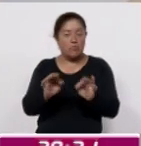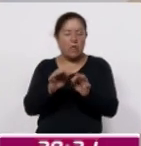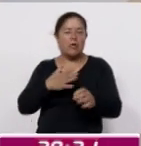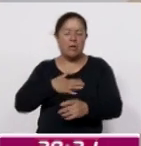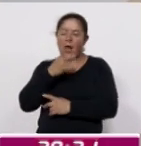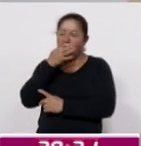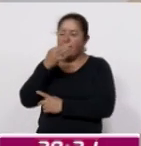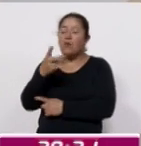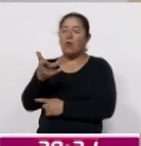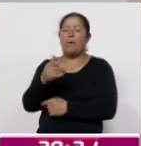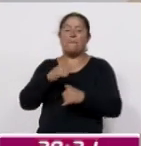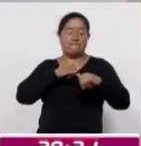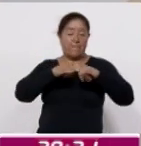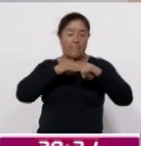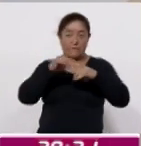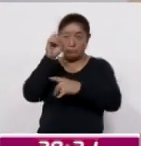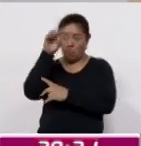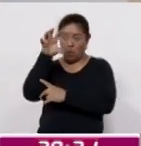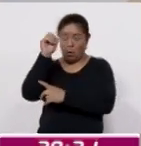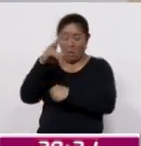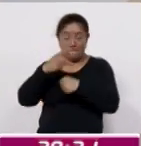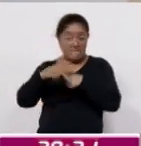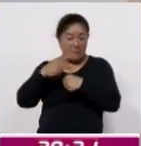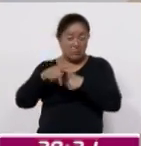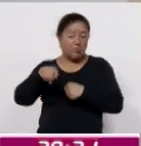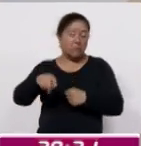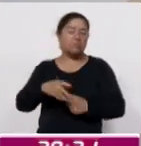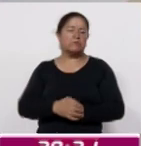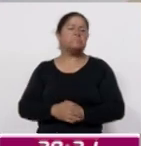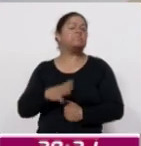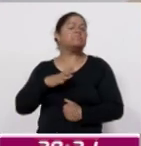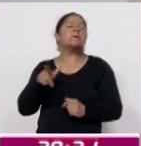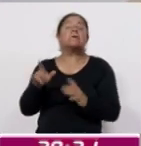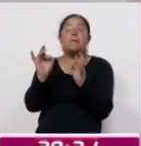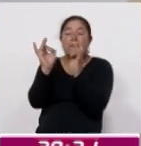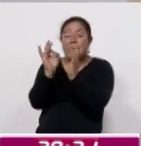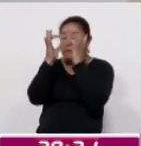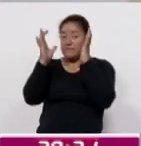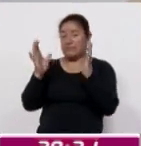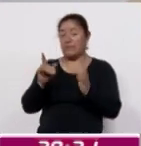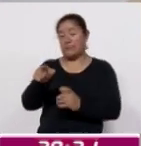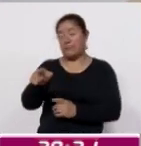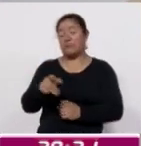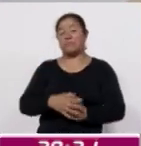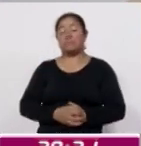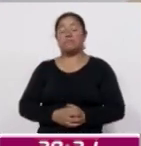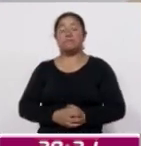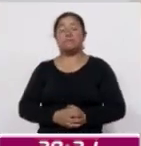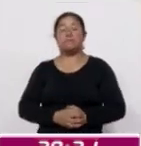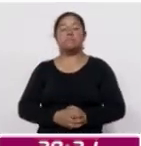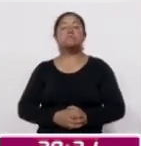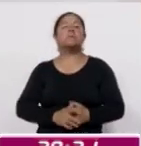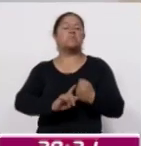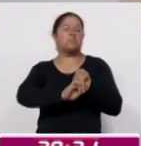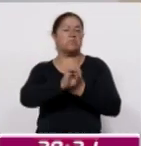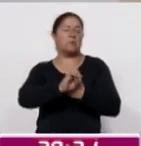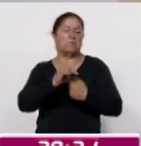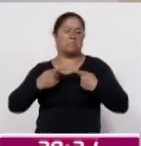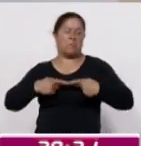mapas de calor, focos rojos, es decir, donde ha habido incidentes, donde ha habido incidencia delictiva,